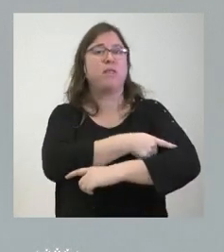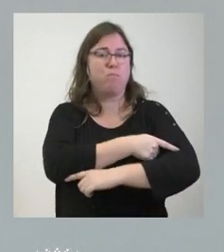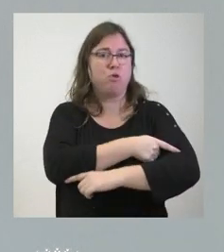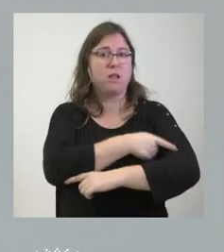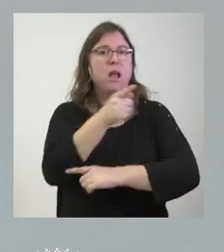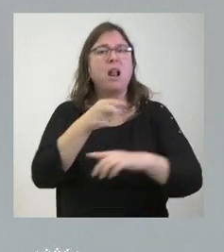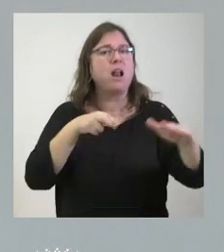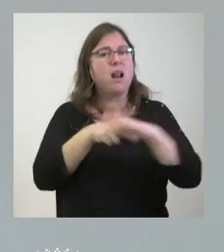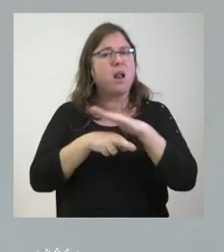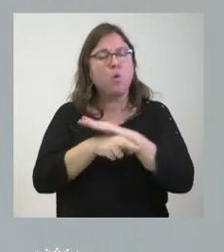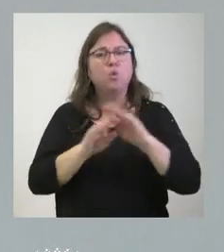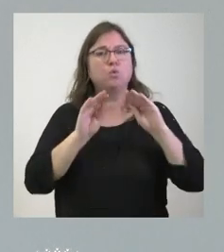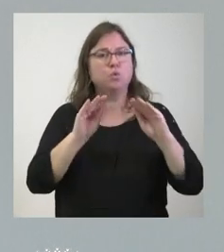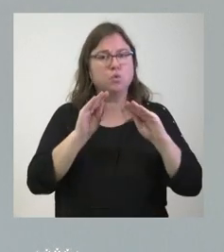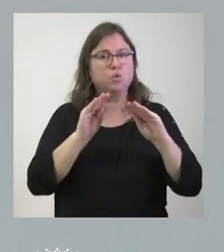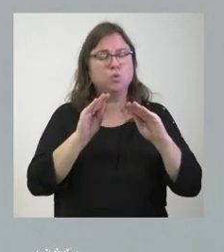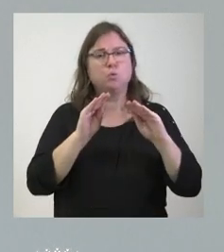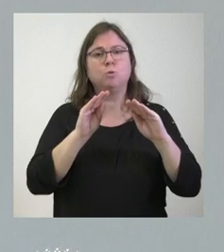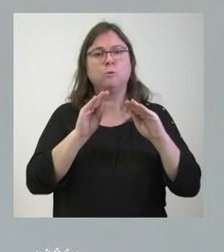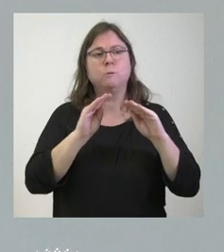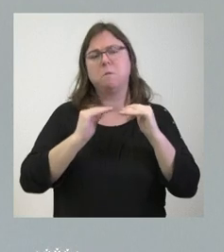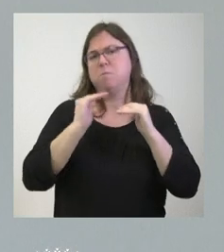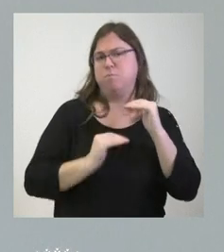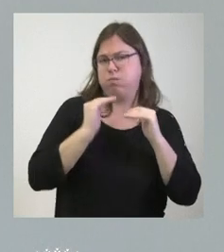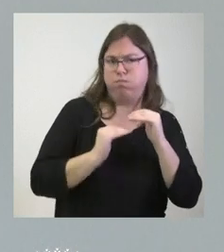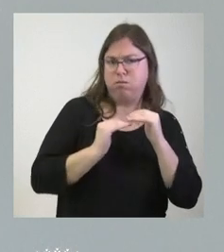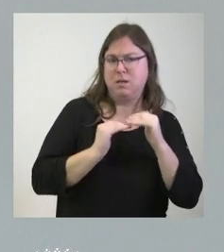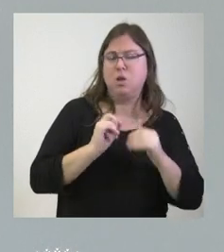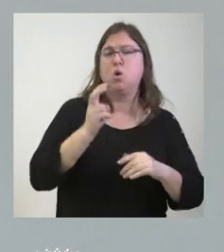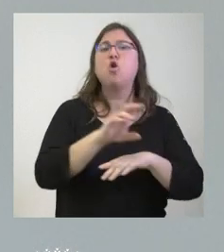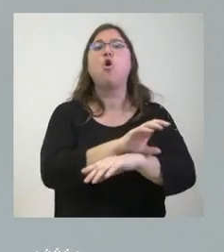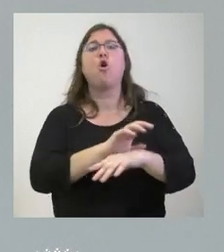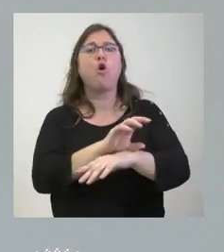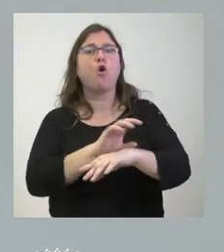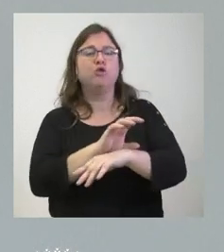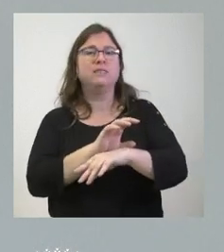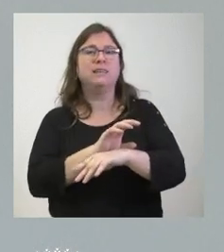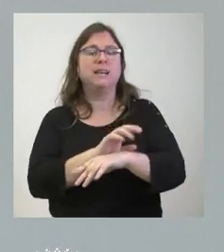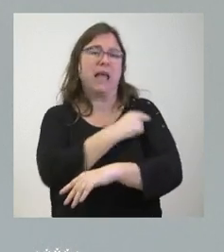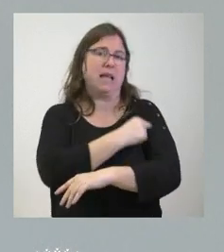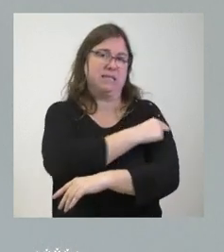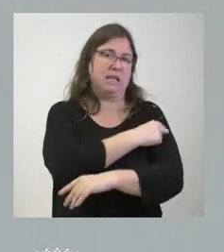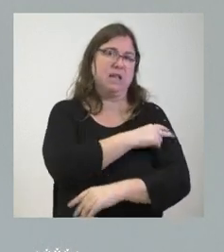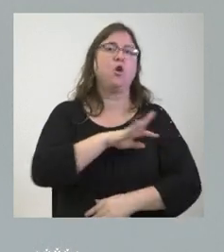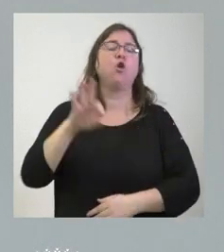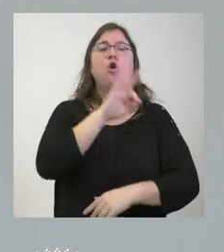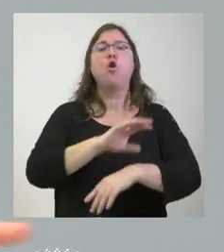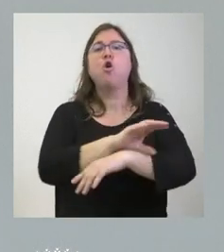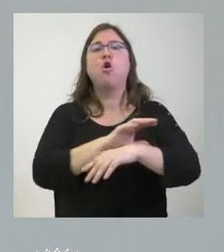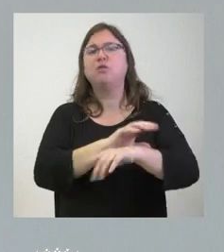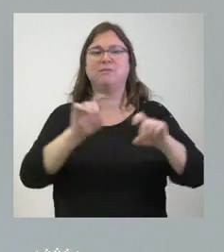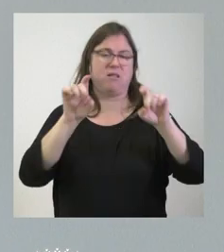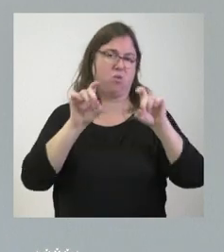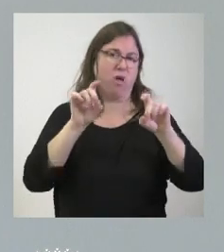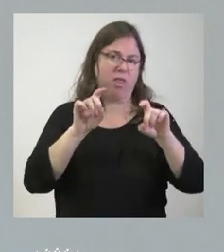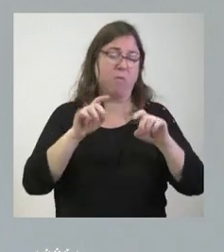recursos globales son mucho más bajos que los que puede disponer por ejemplo la consejería de sanidad o la consejería de educación pero también